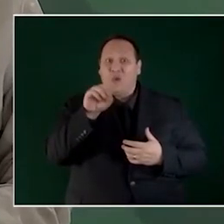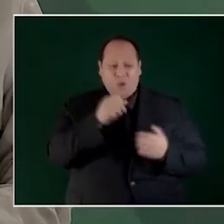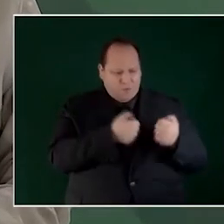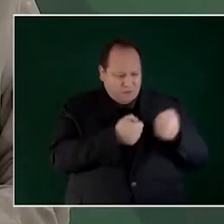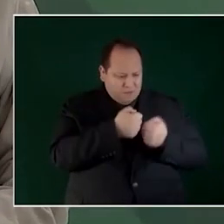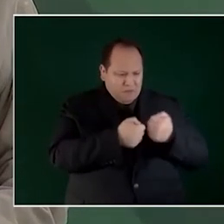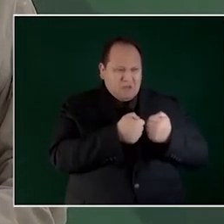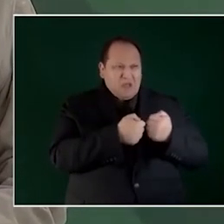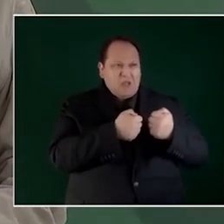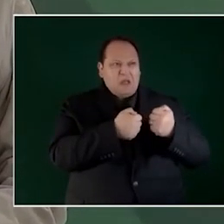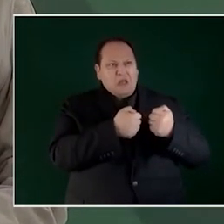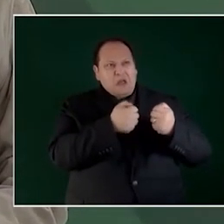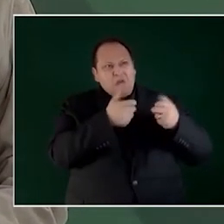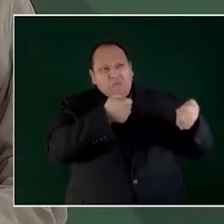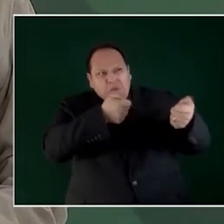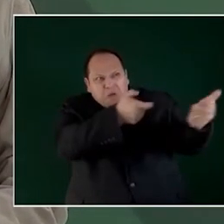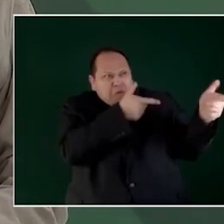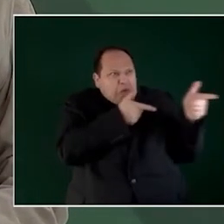pura violencia.